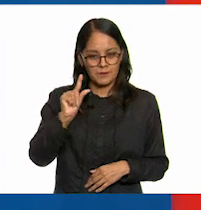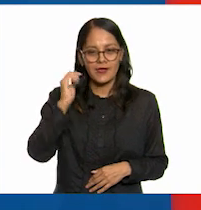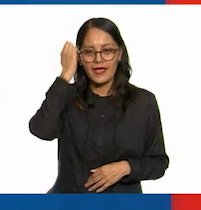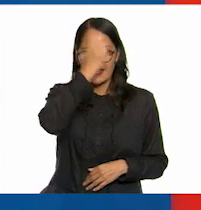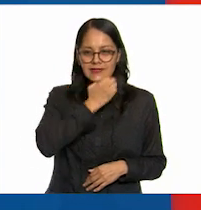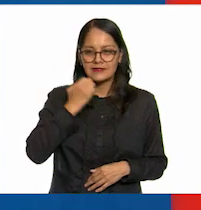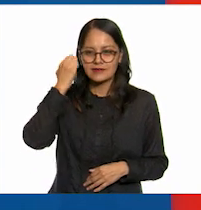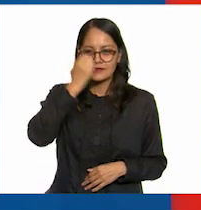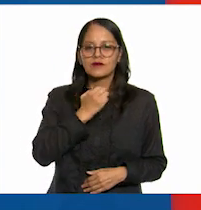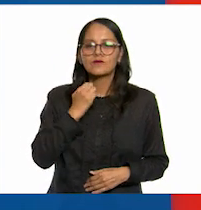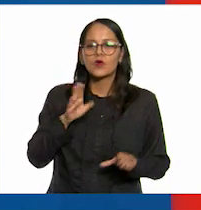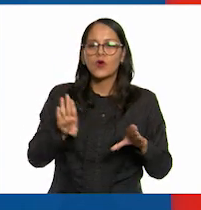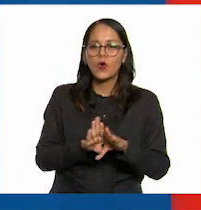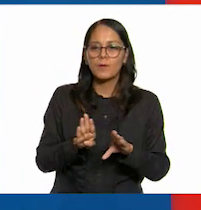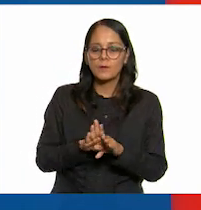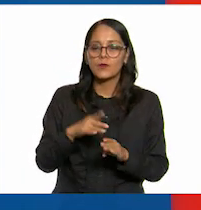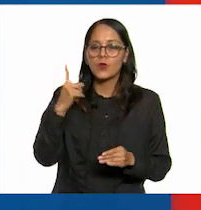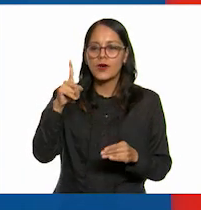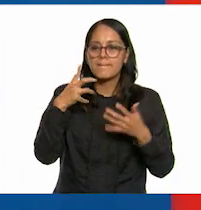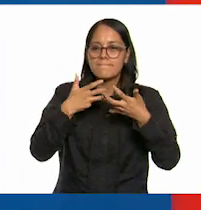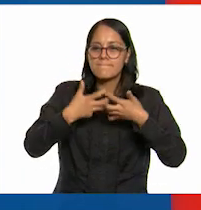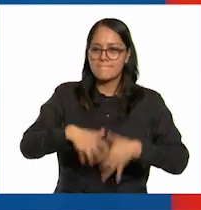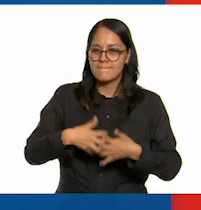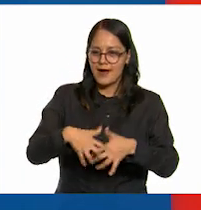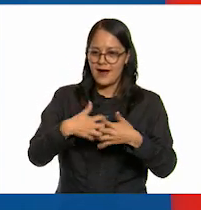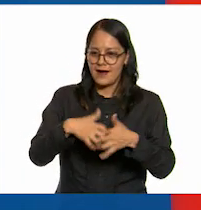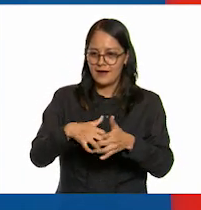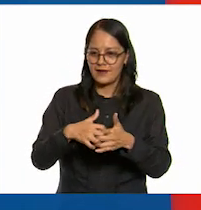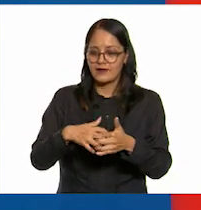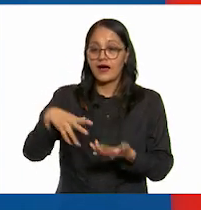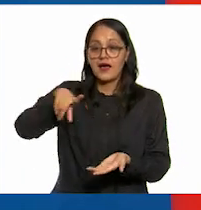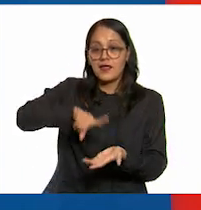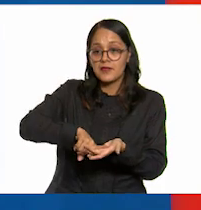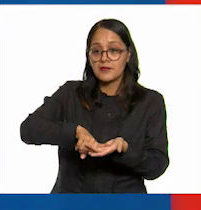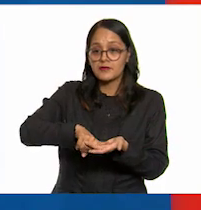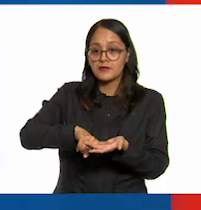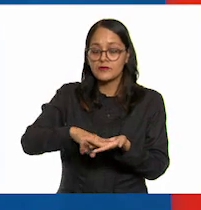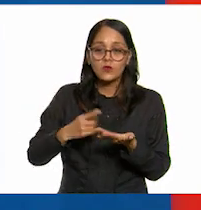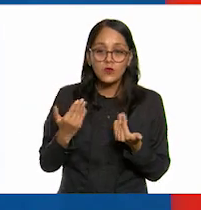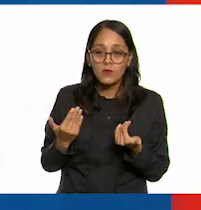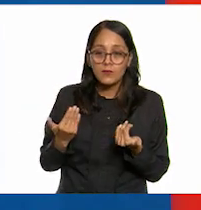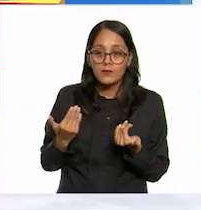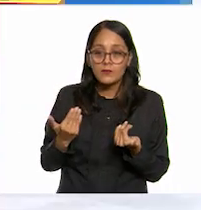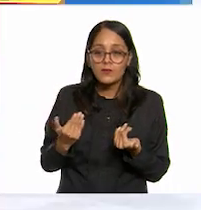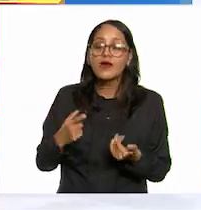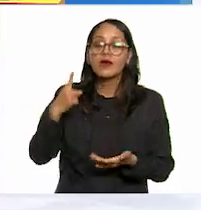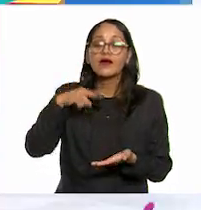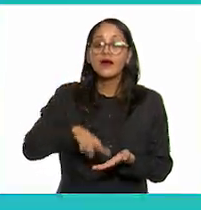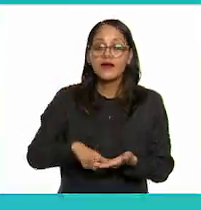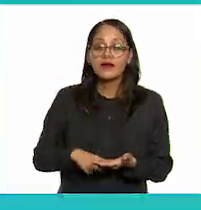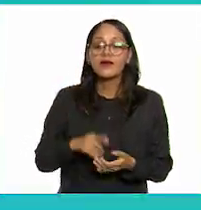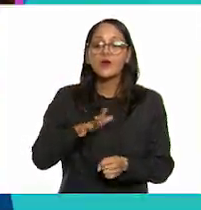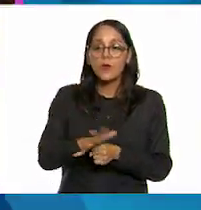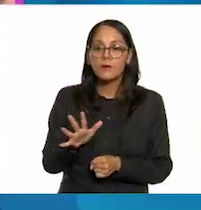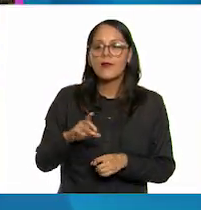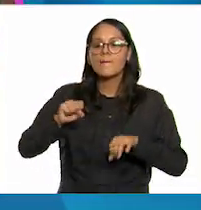analicemos el funcionamiento general de una máquina que no tiene igual ¿qué creen? la bicicleta